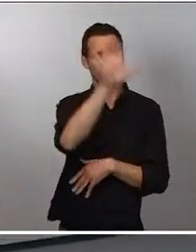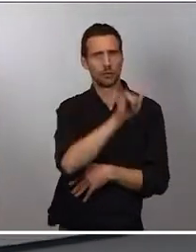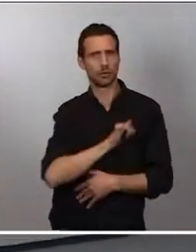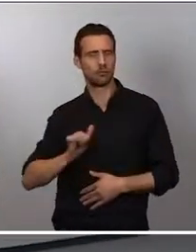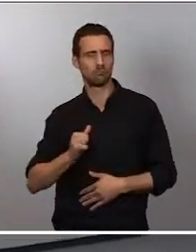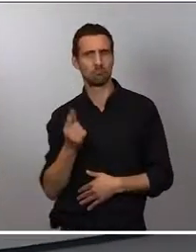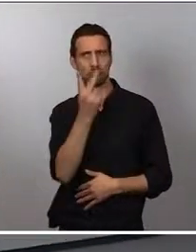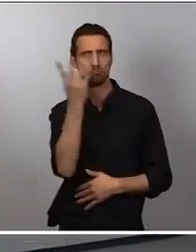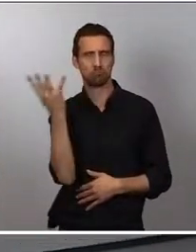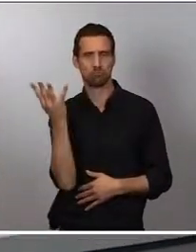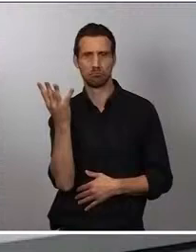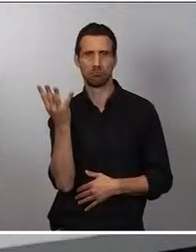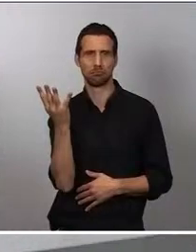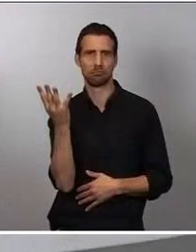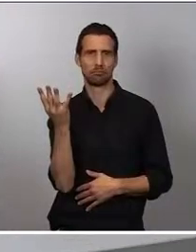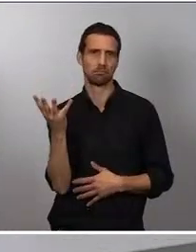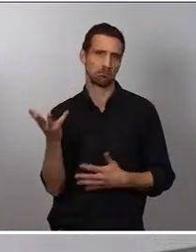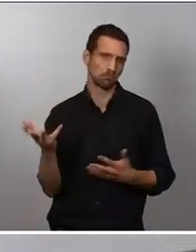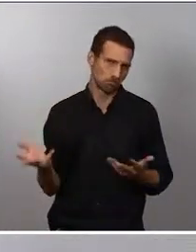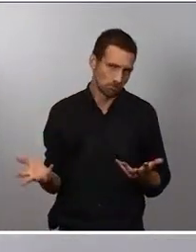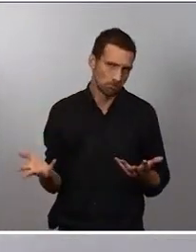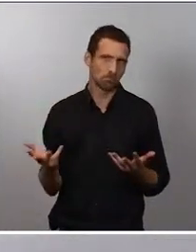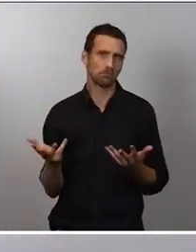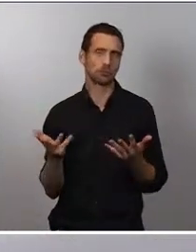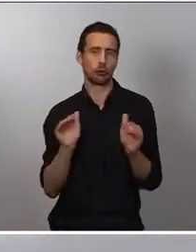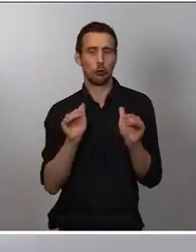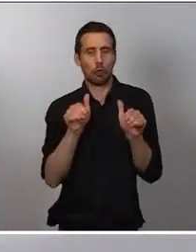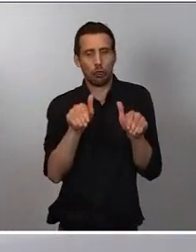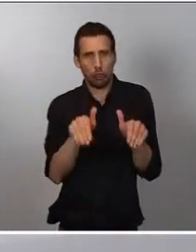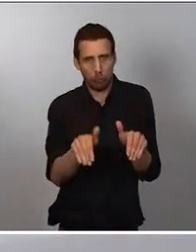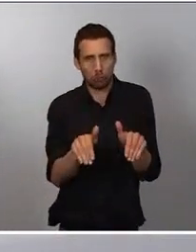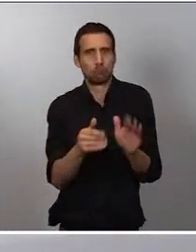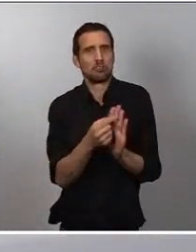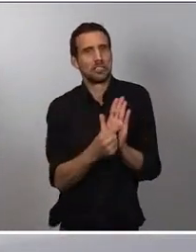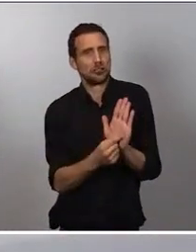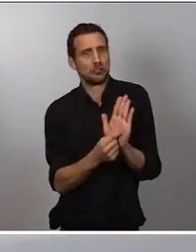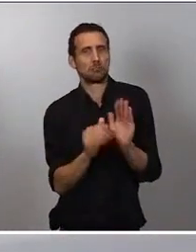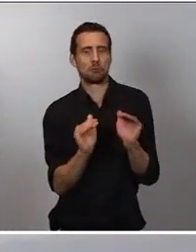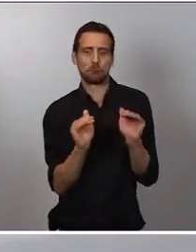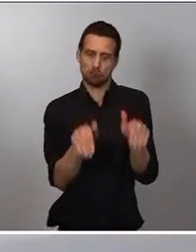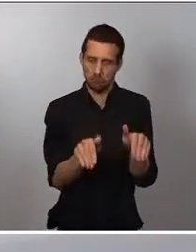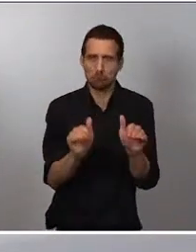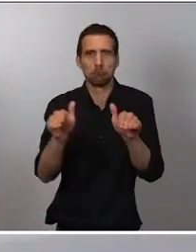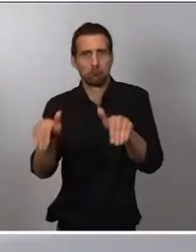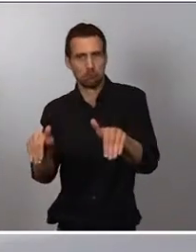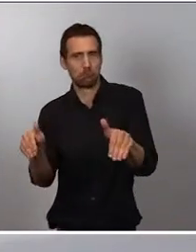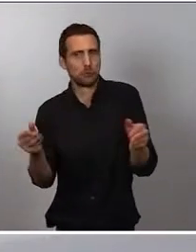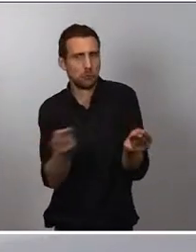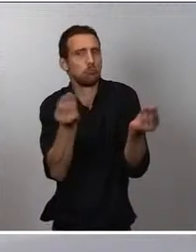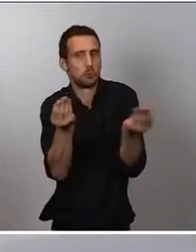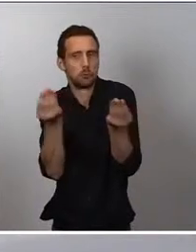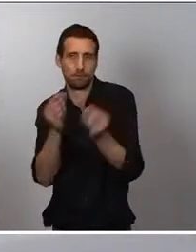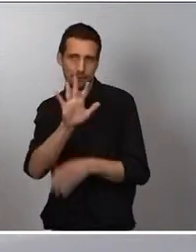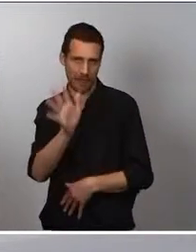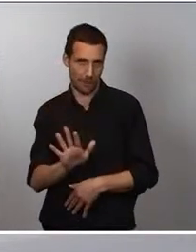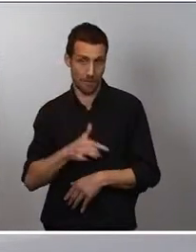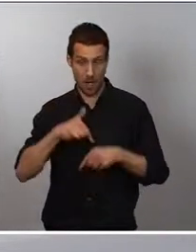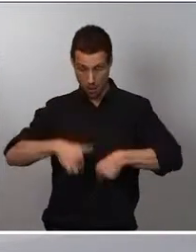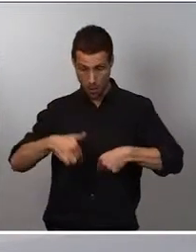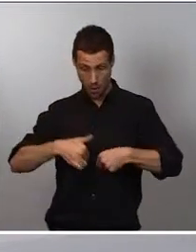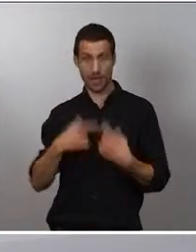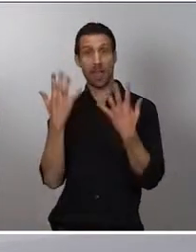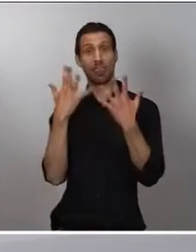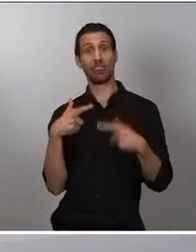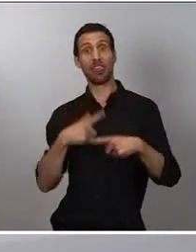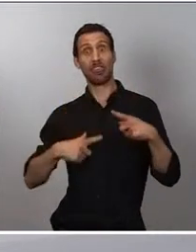descenso de los indicadores. Datos a día de hoy, la incidencia acumulada a 14 días